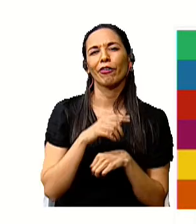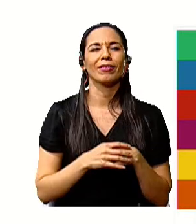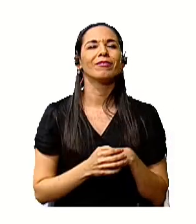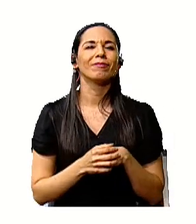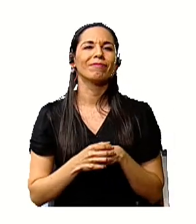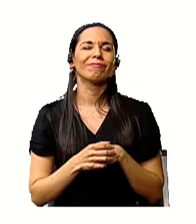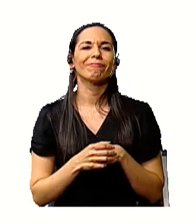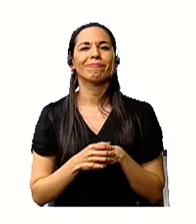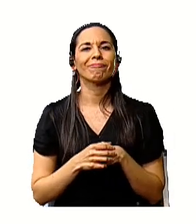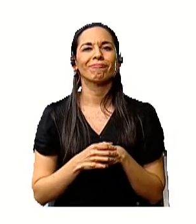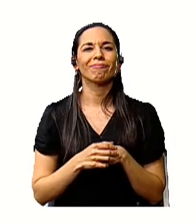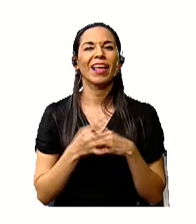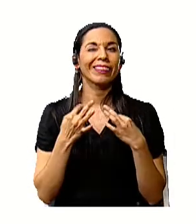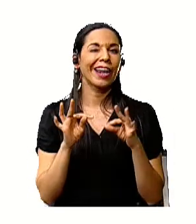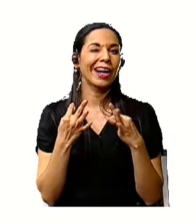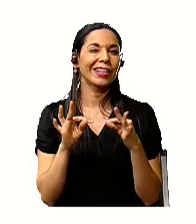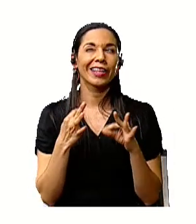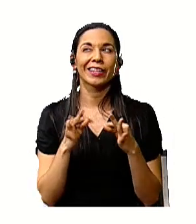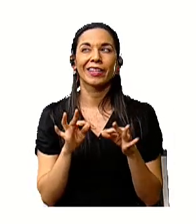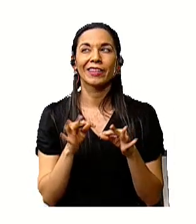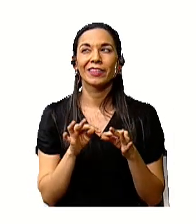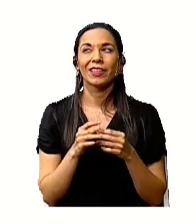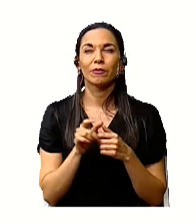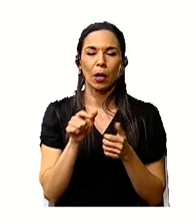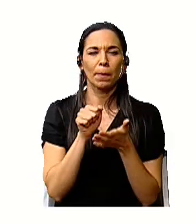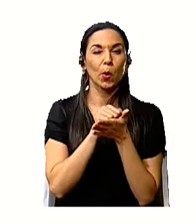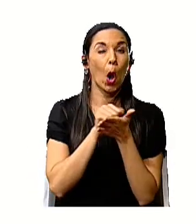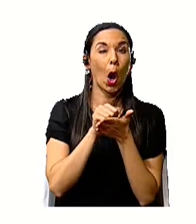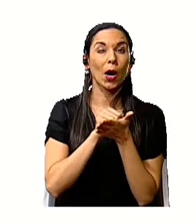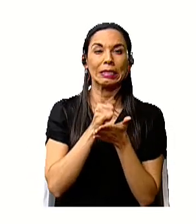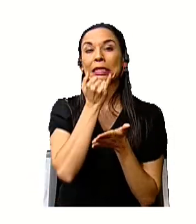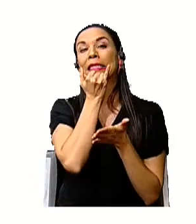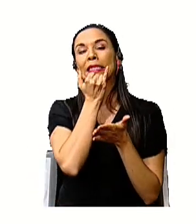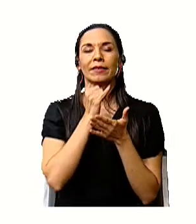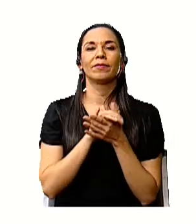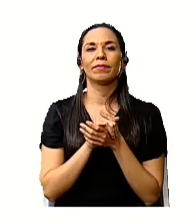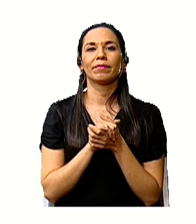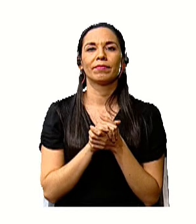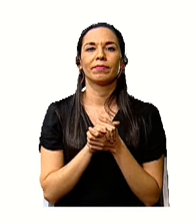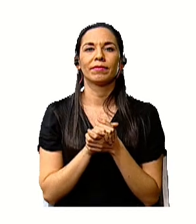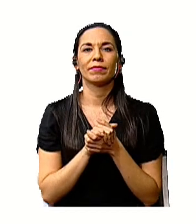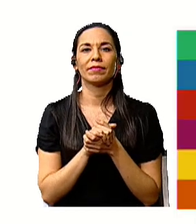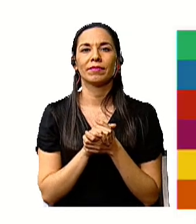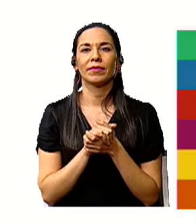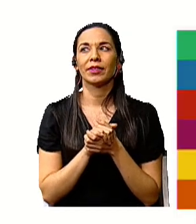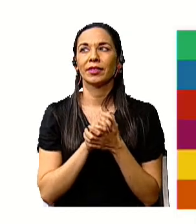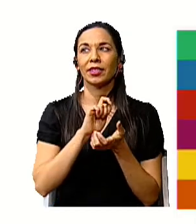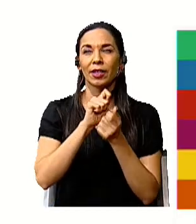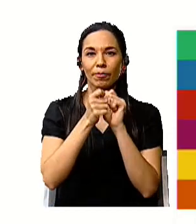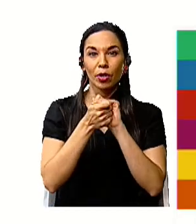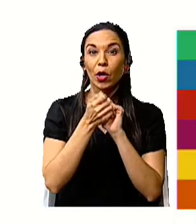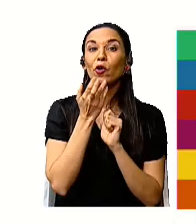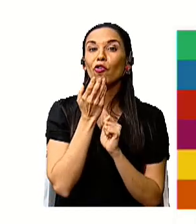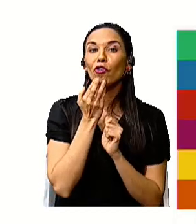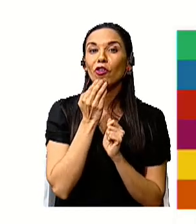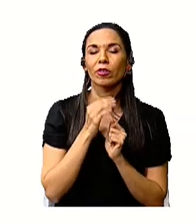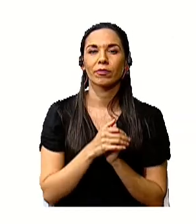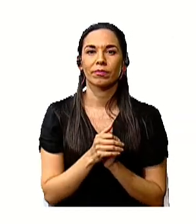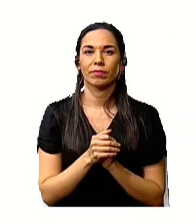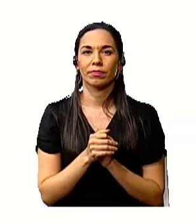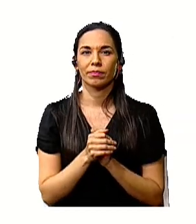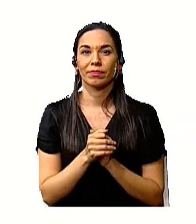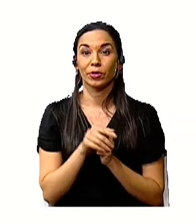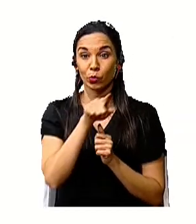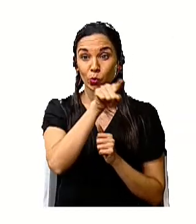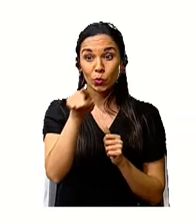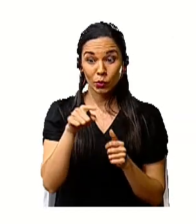Vamos a intentar, vamos a borrar, porque vamos a cambiar el color. ¿Lo